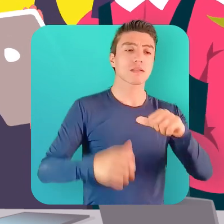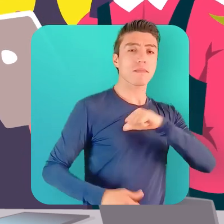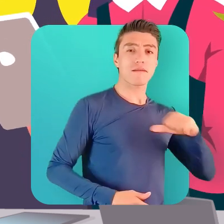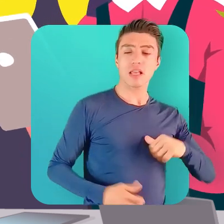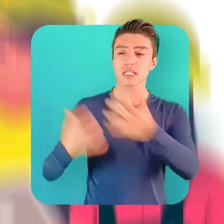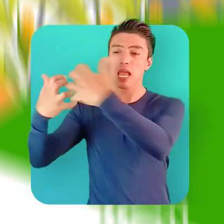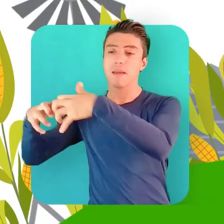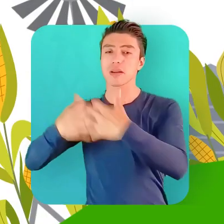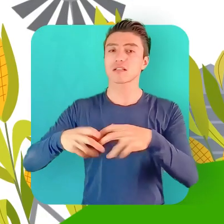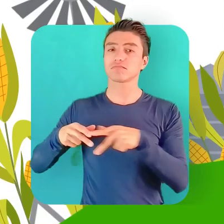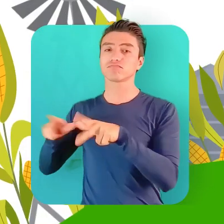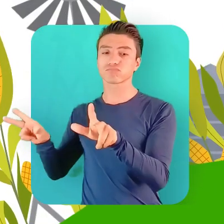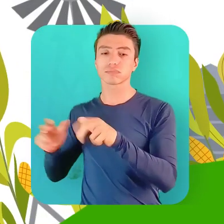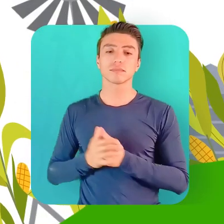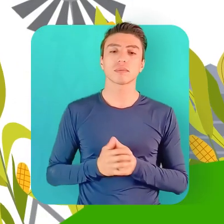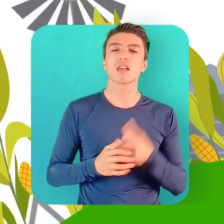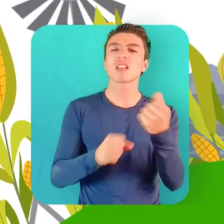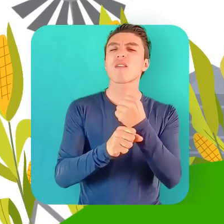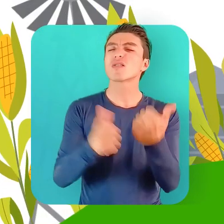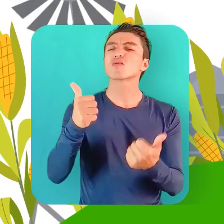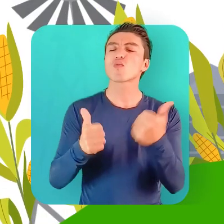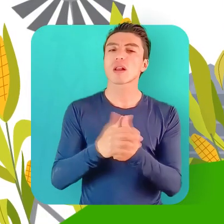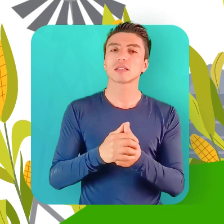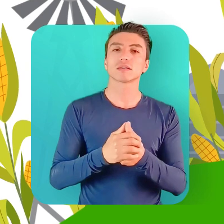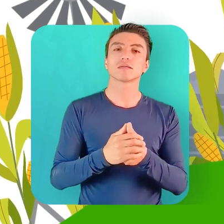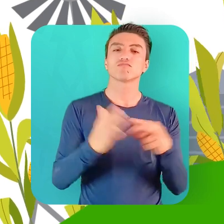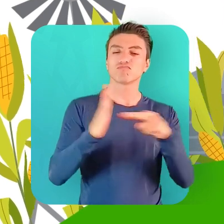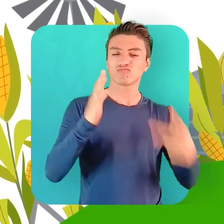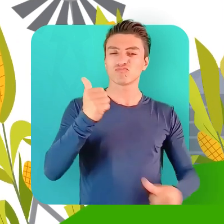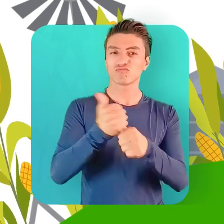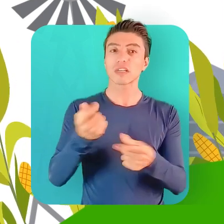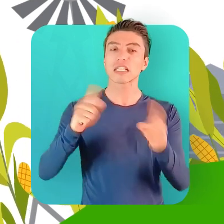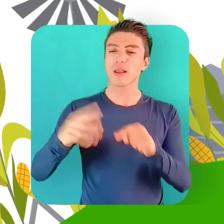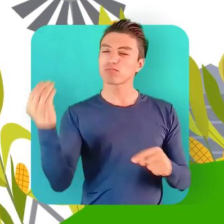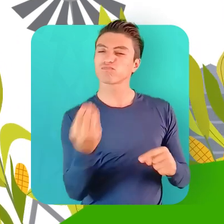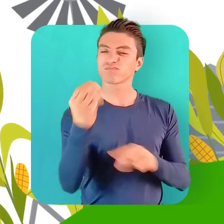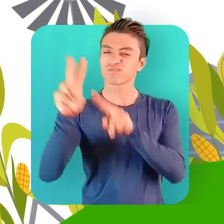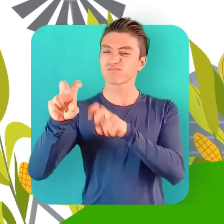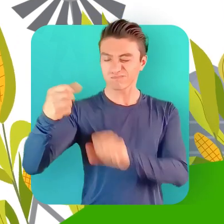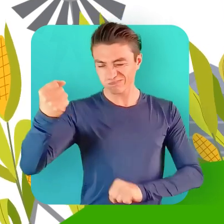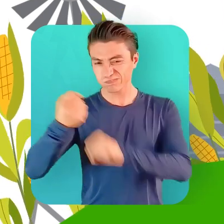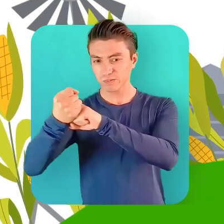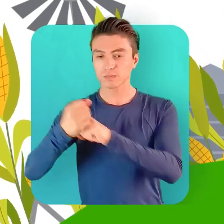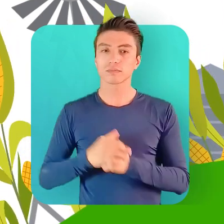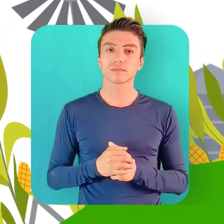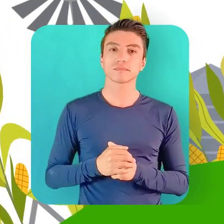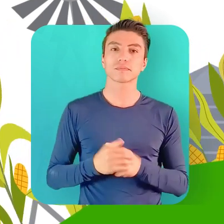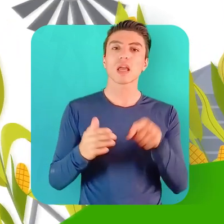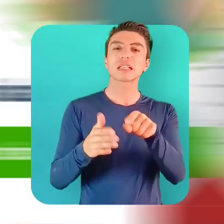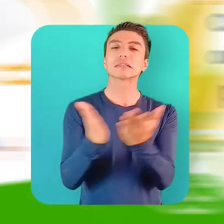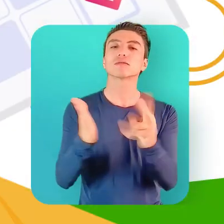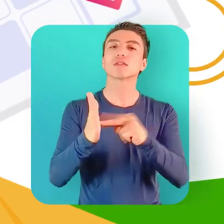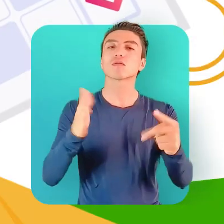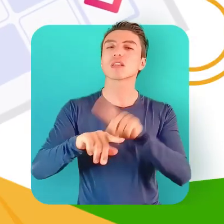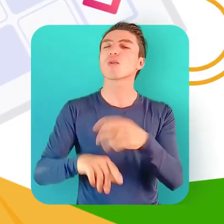en ocupaciones y cargos de organizaciones públicas y privadas de asistencia técnica y fortalecimiento del Gremio Agropecuario.